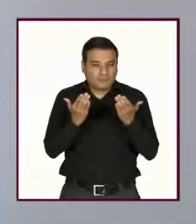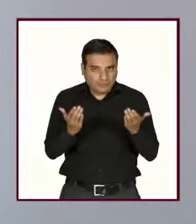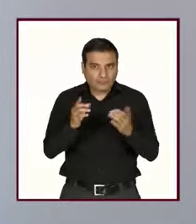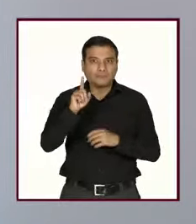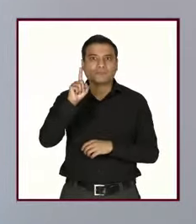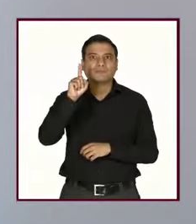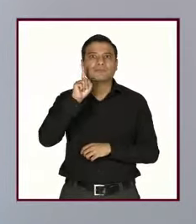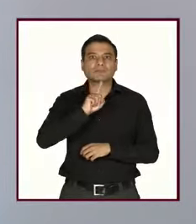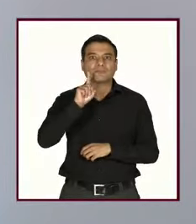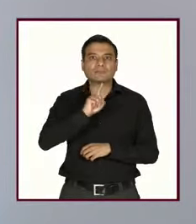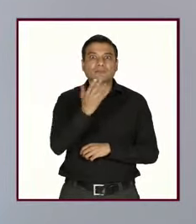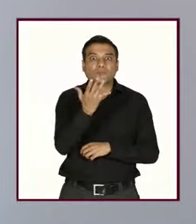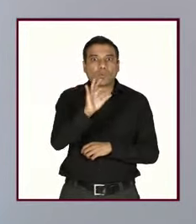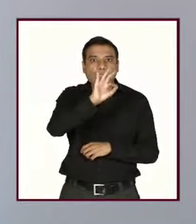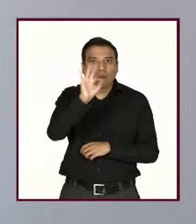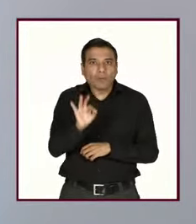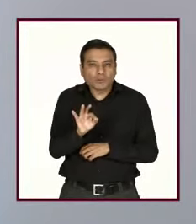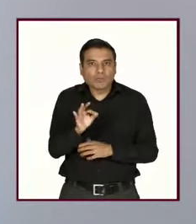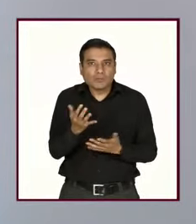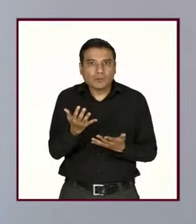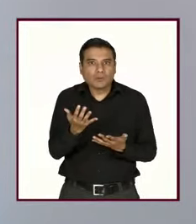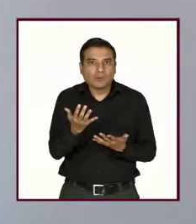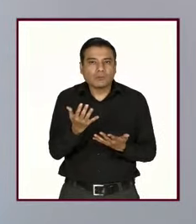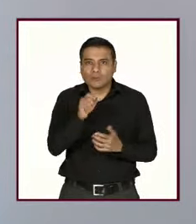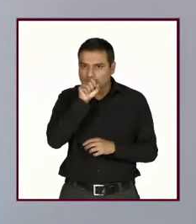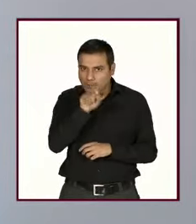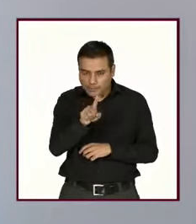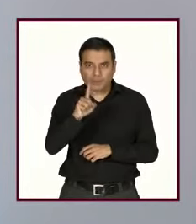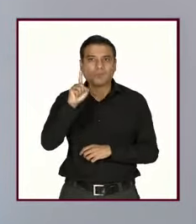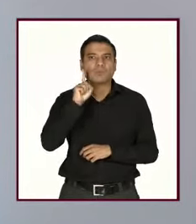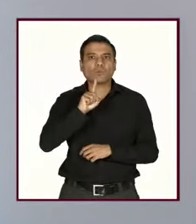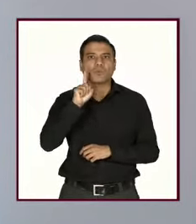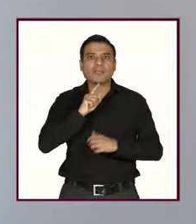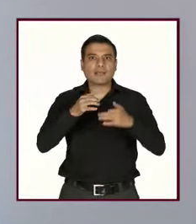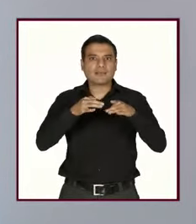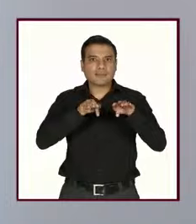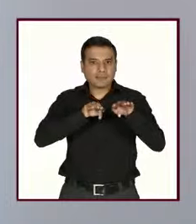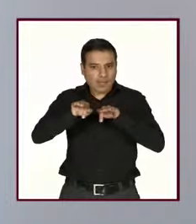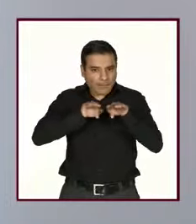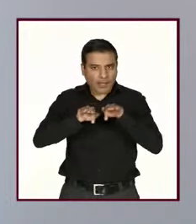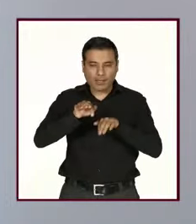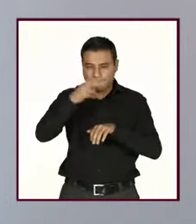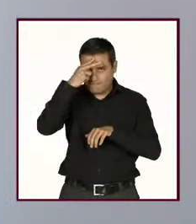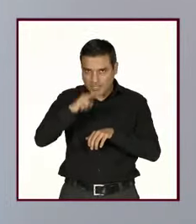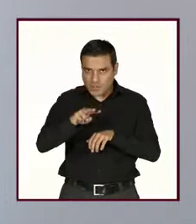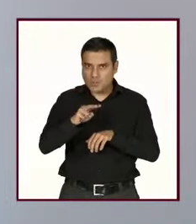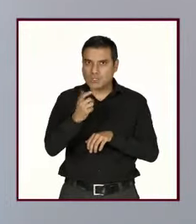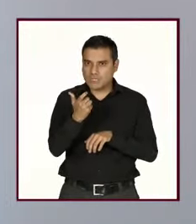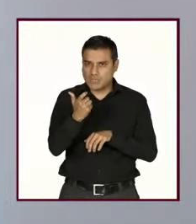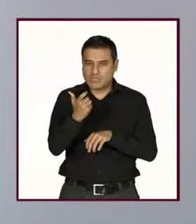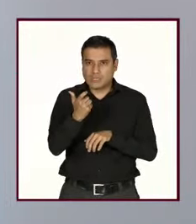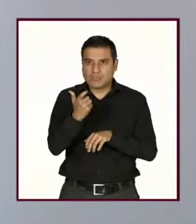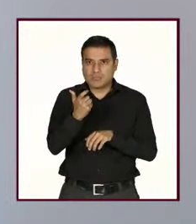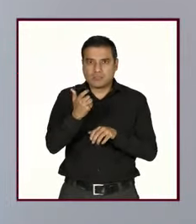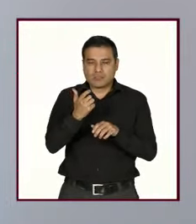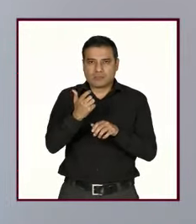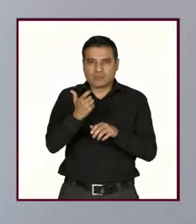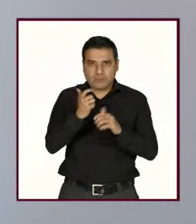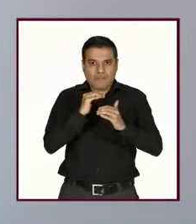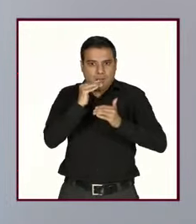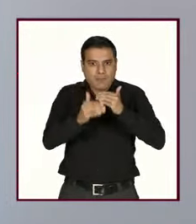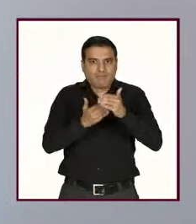de la población, de que aportamos a la economía de este país, de que sostenemos la